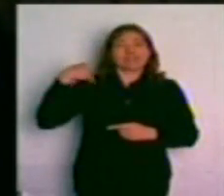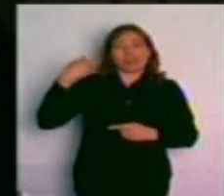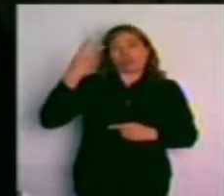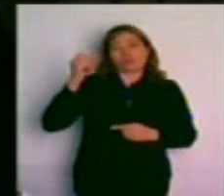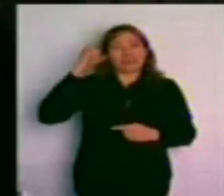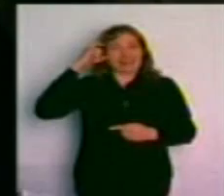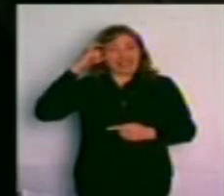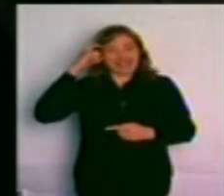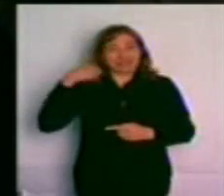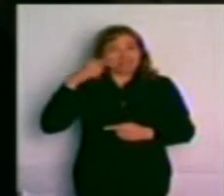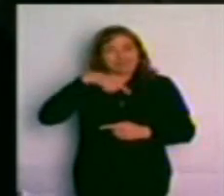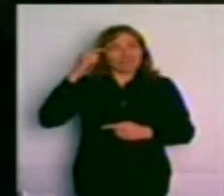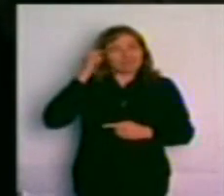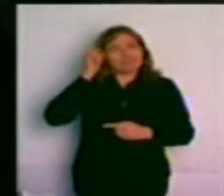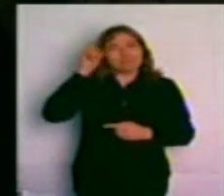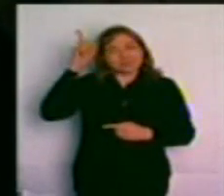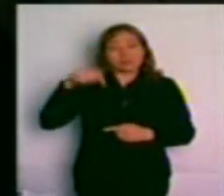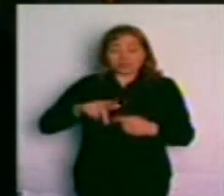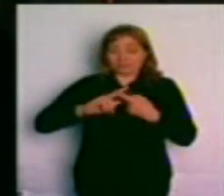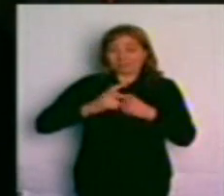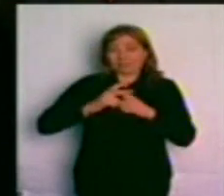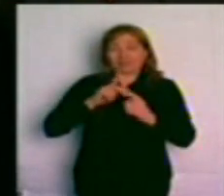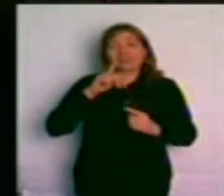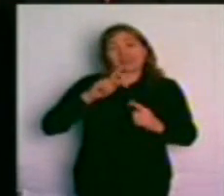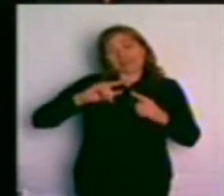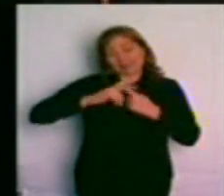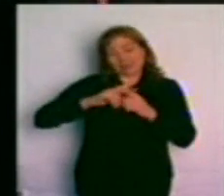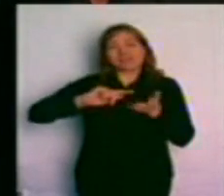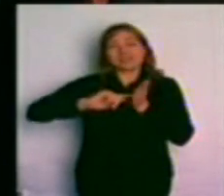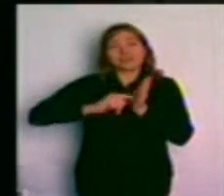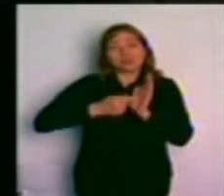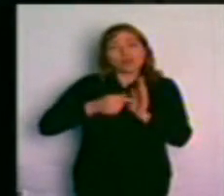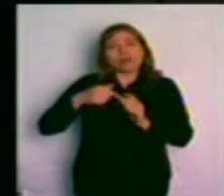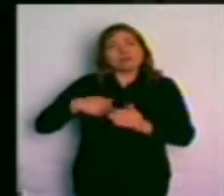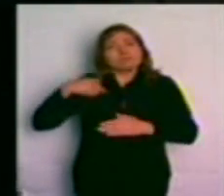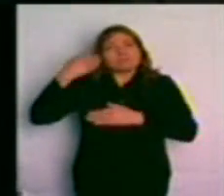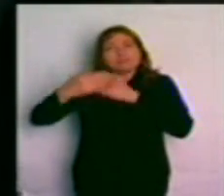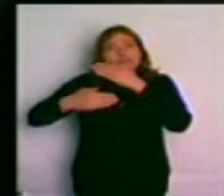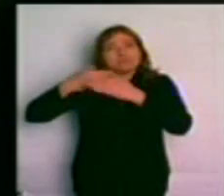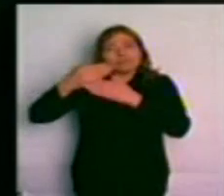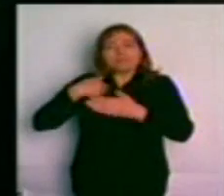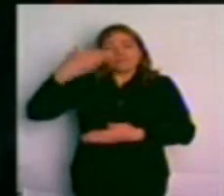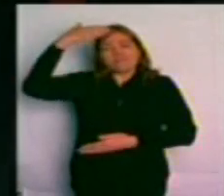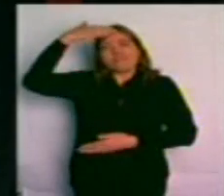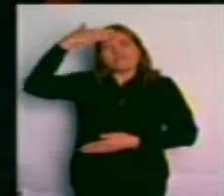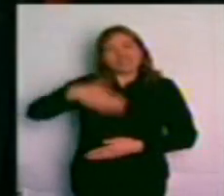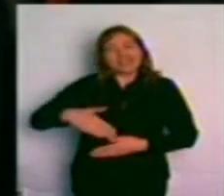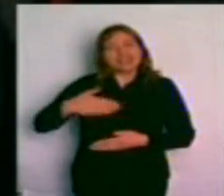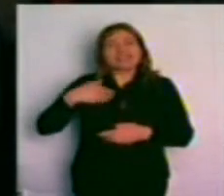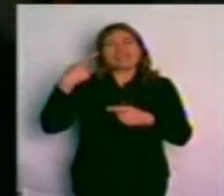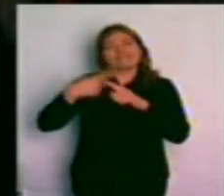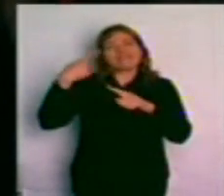Tecnópolis era la culminación de los